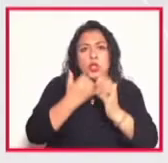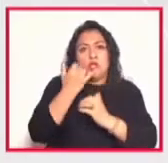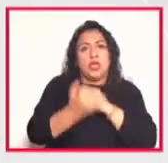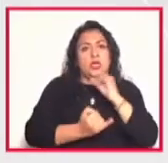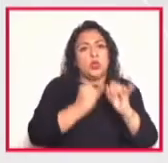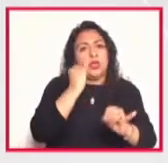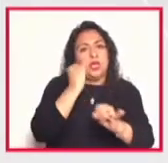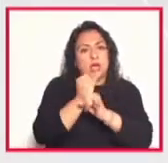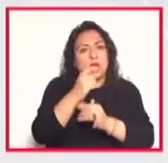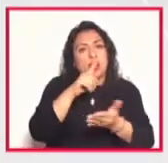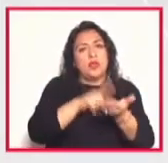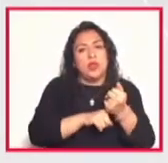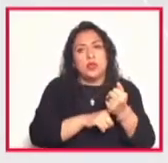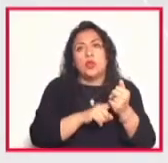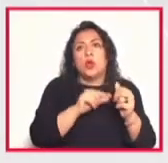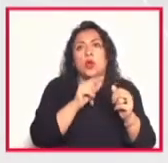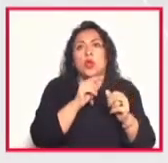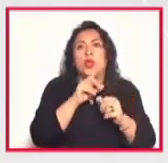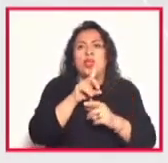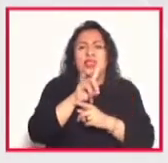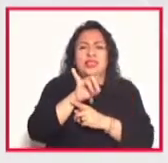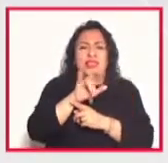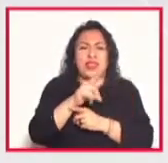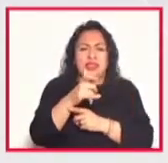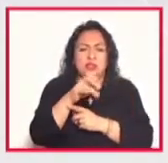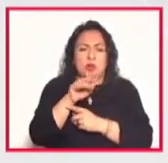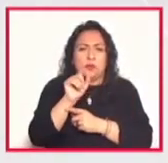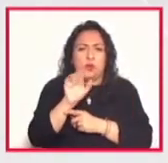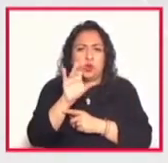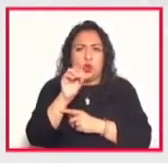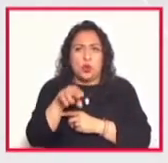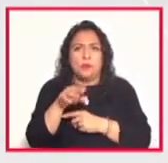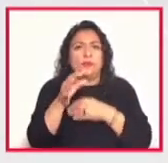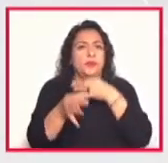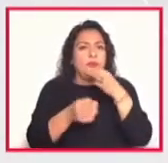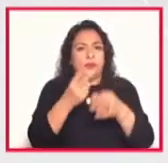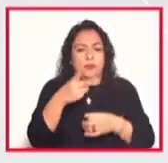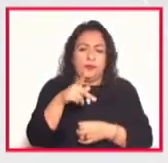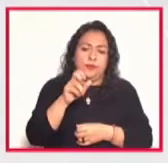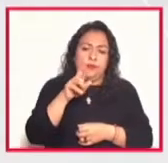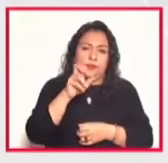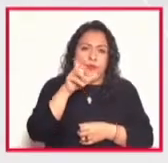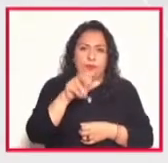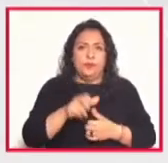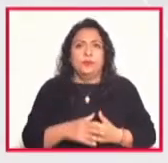través de la plataforma diariasglobal.com noticias 22 Karen Rivera